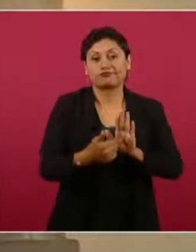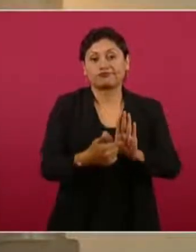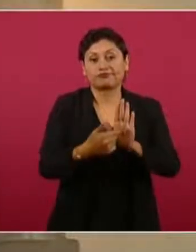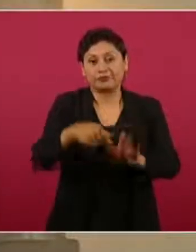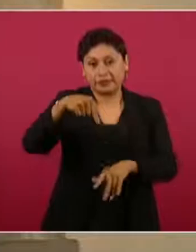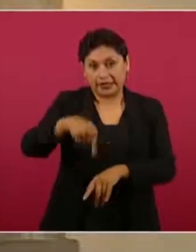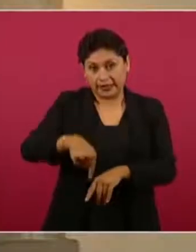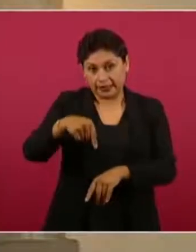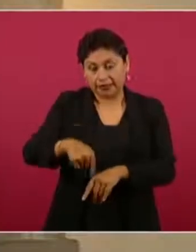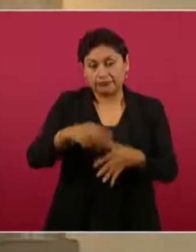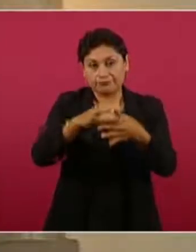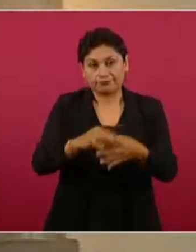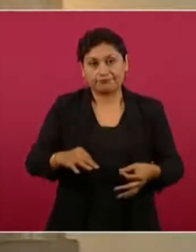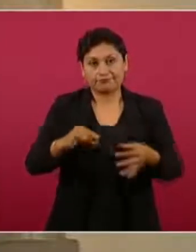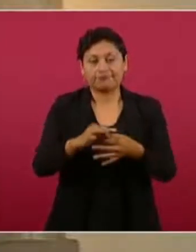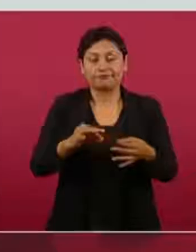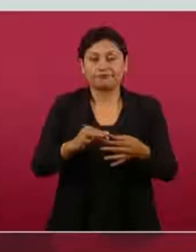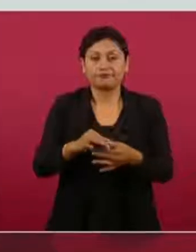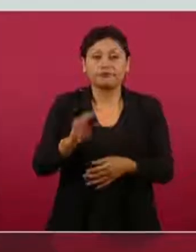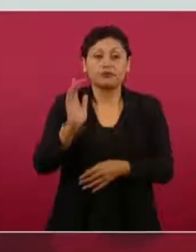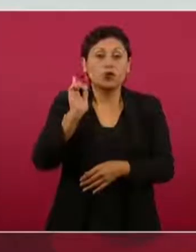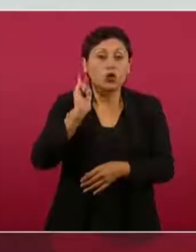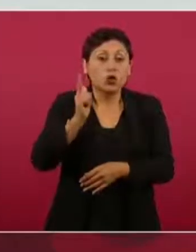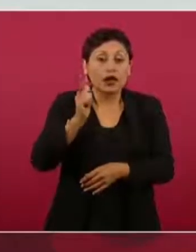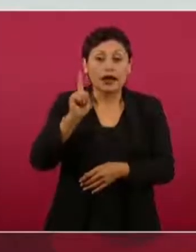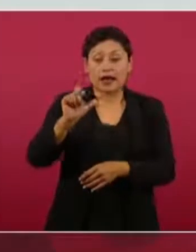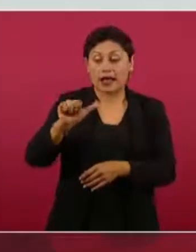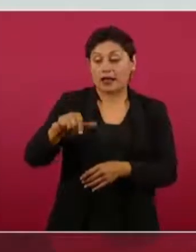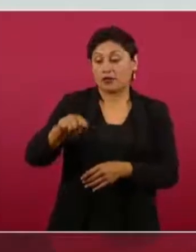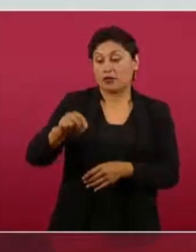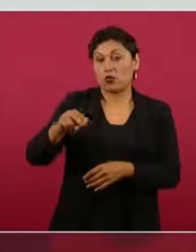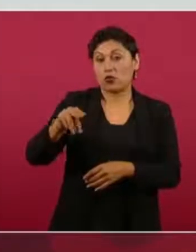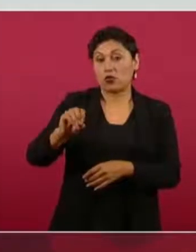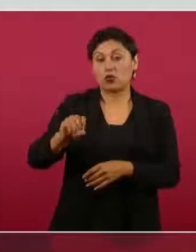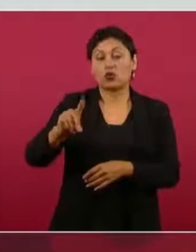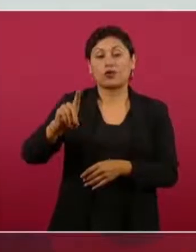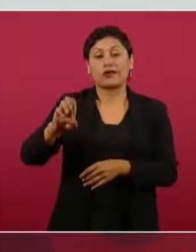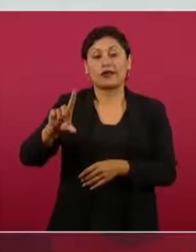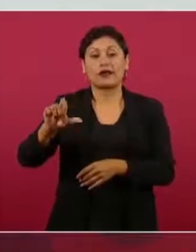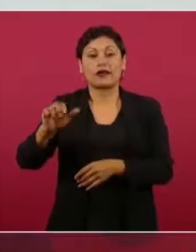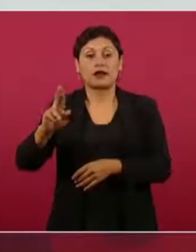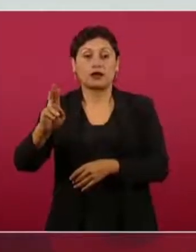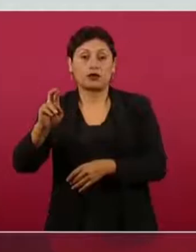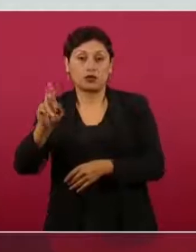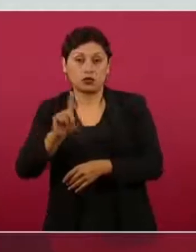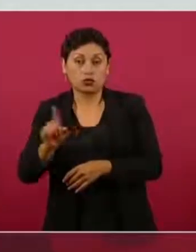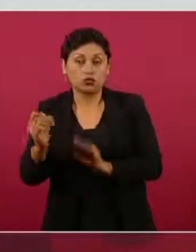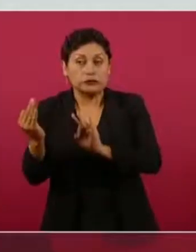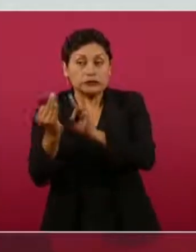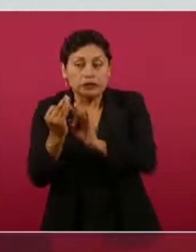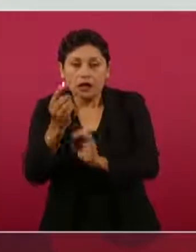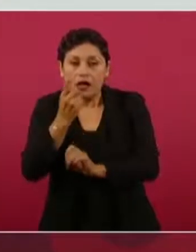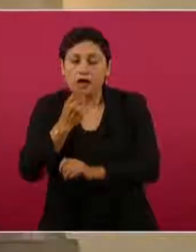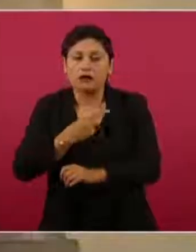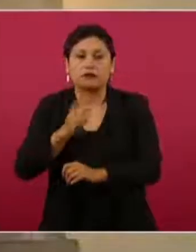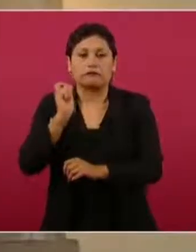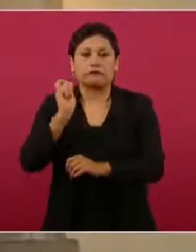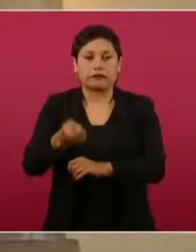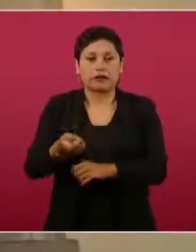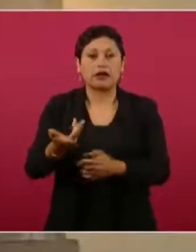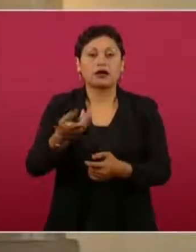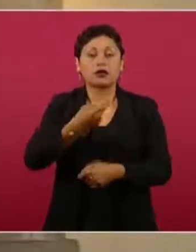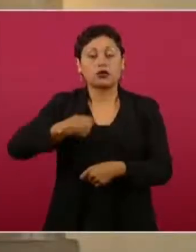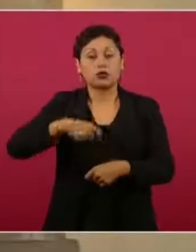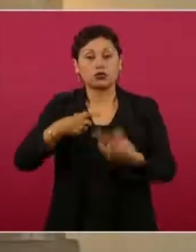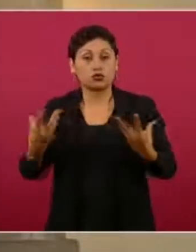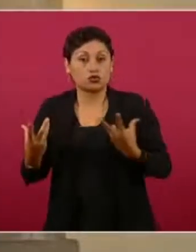muy breves avances en el caso de Antonio de la Cruz. Hemos estado en contacto con la Fiscalía General de la República, quien